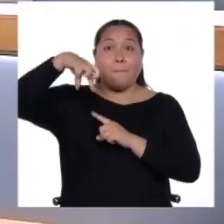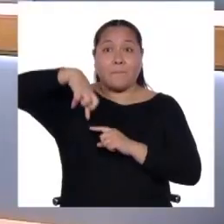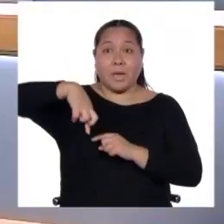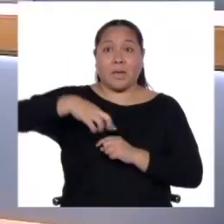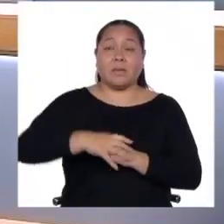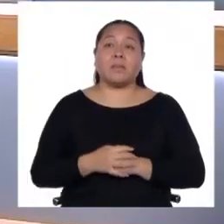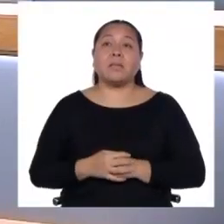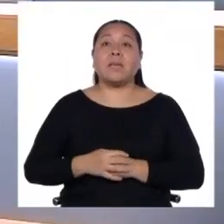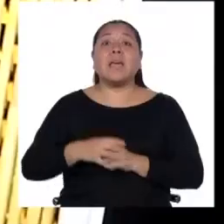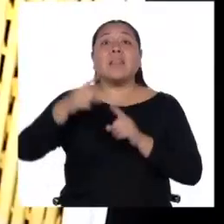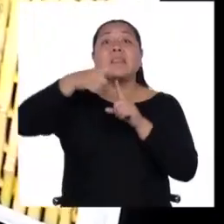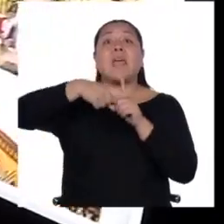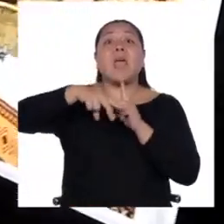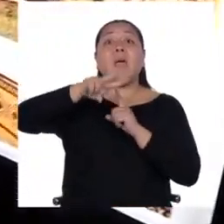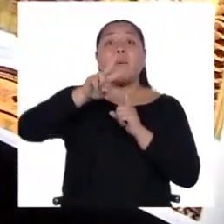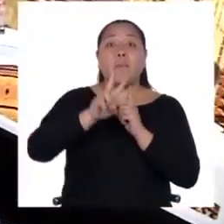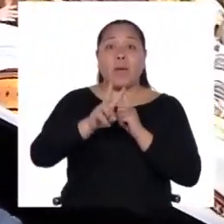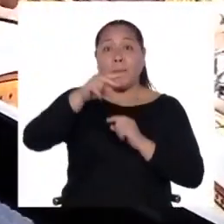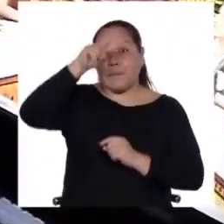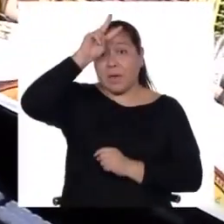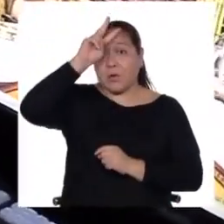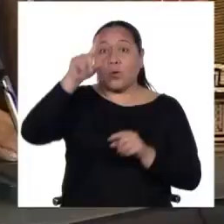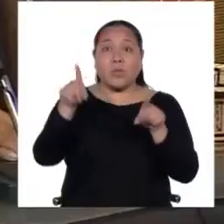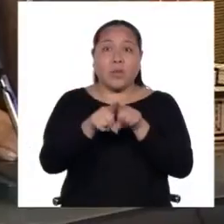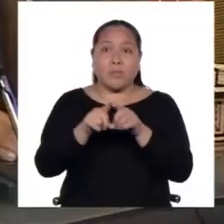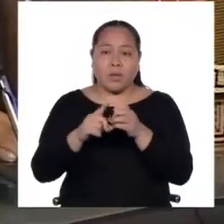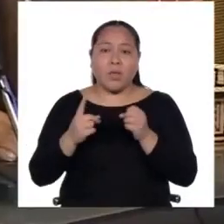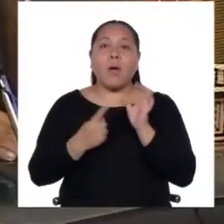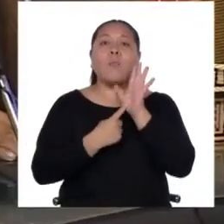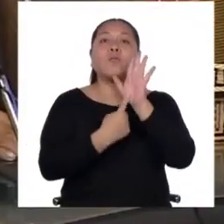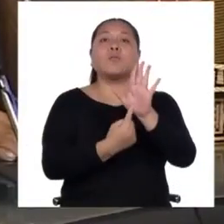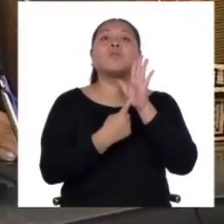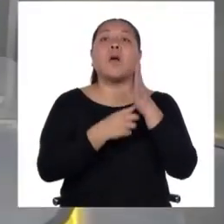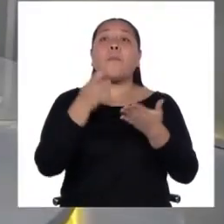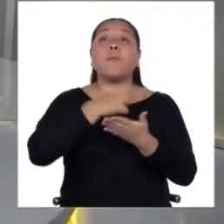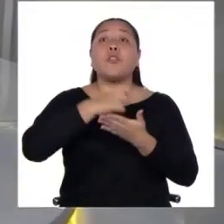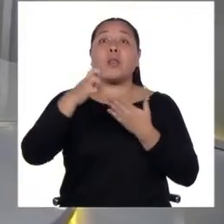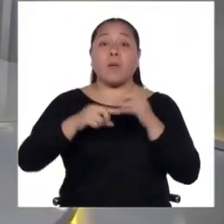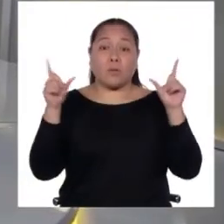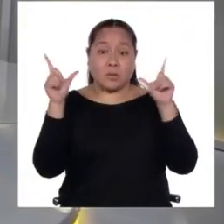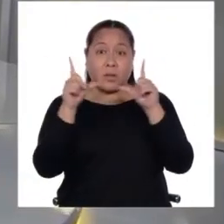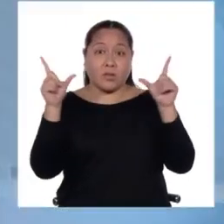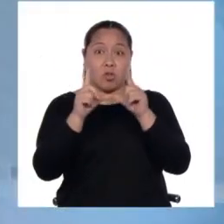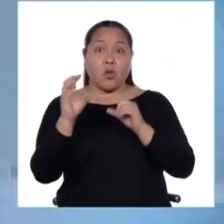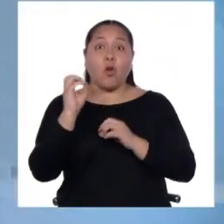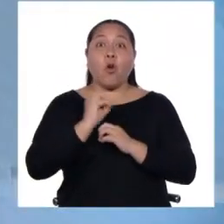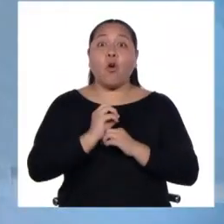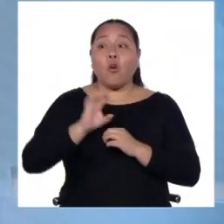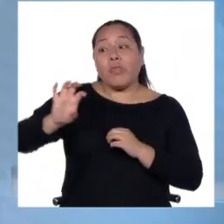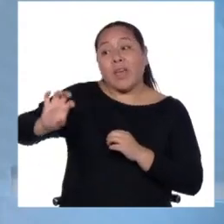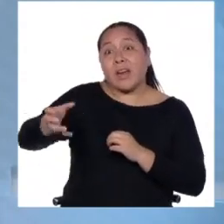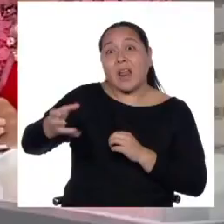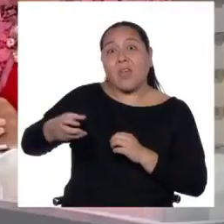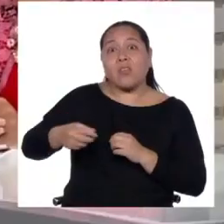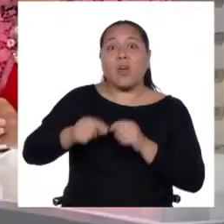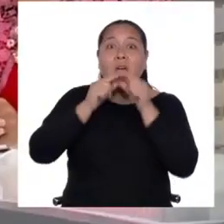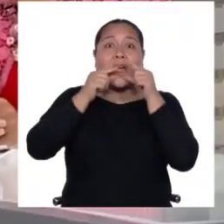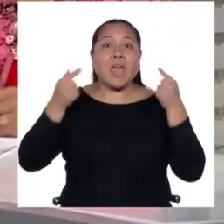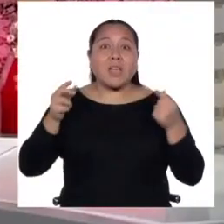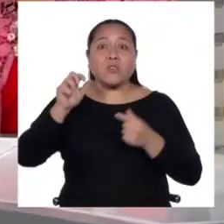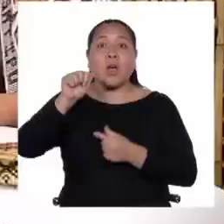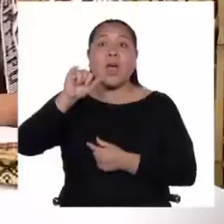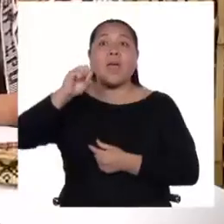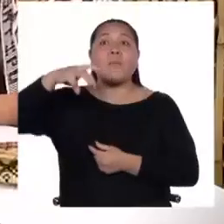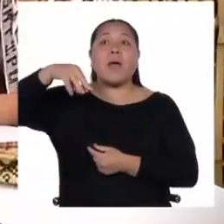y TV Perú, ha lanzado al aire programas radiales y televisivos en lenguas quechua, aymara